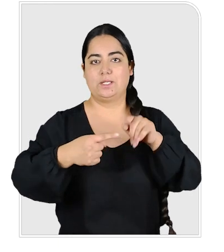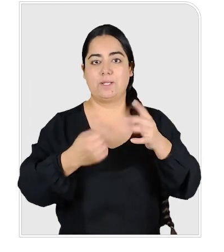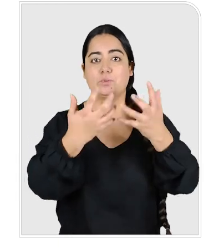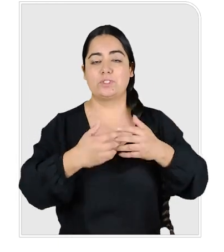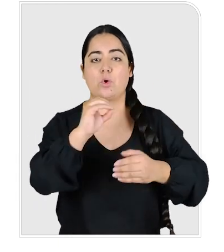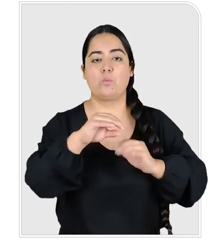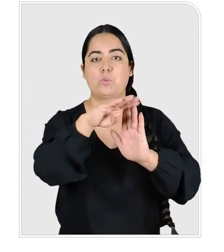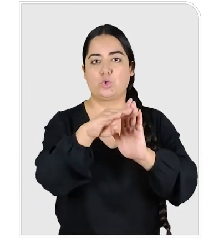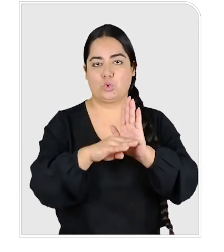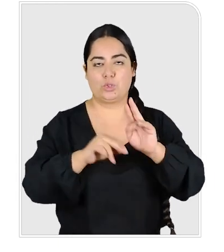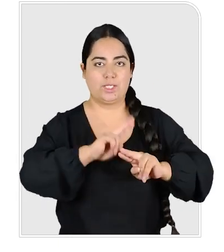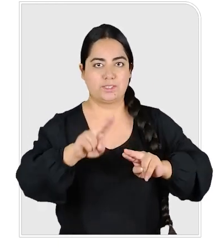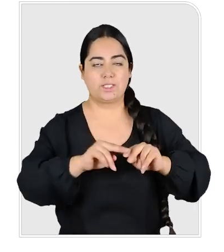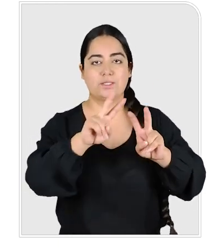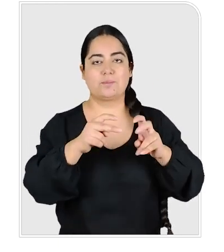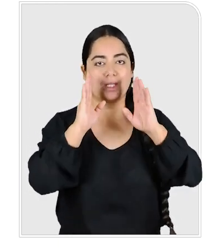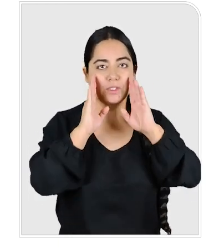CIRCULAR NÚMERO